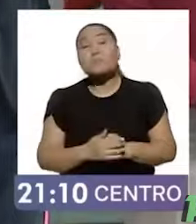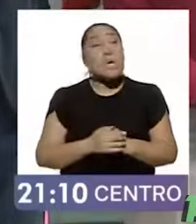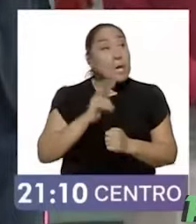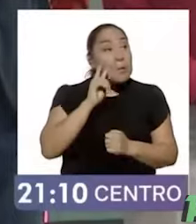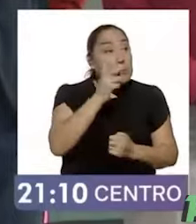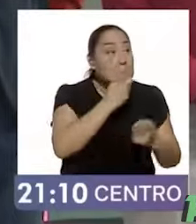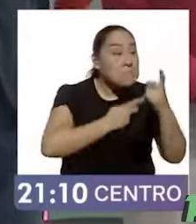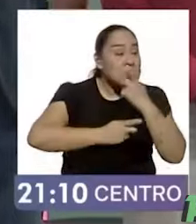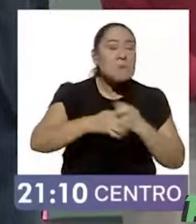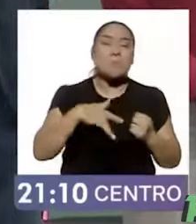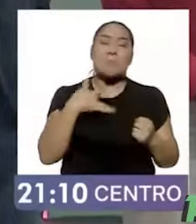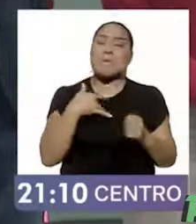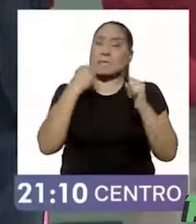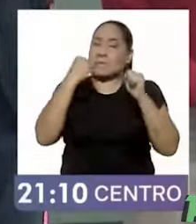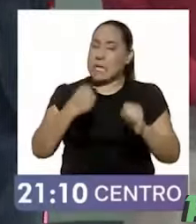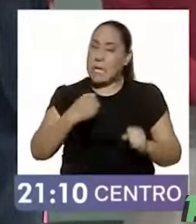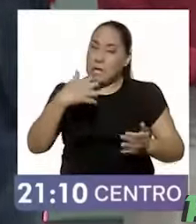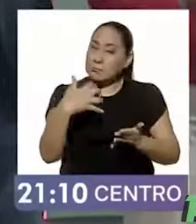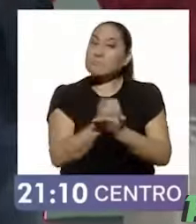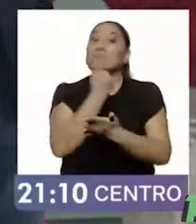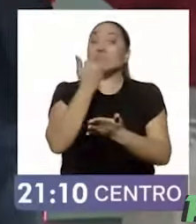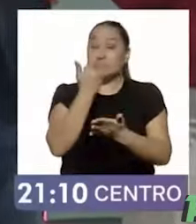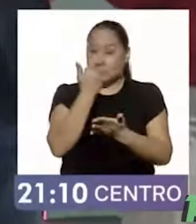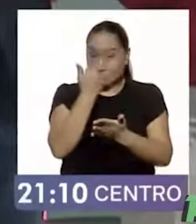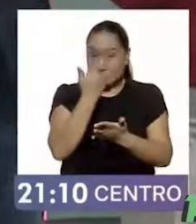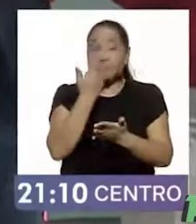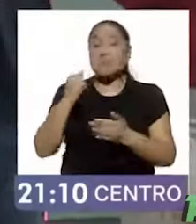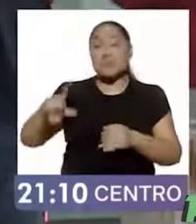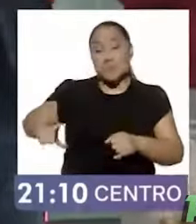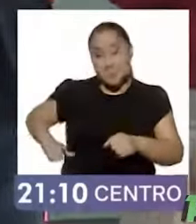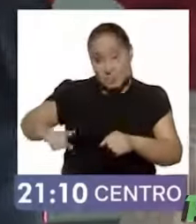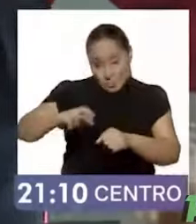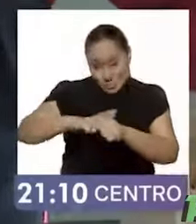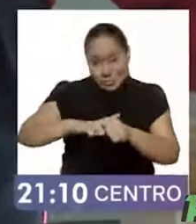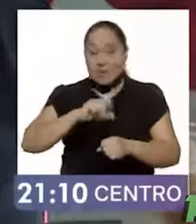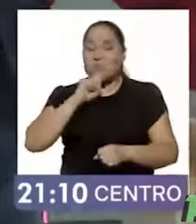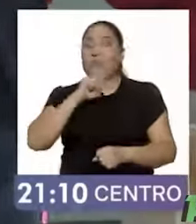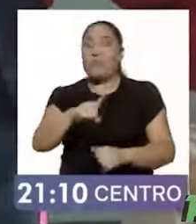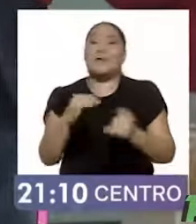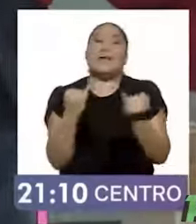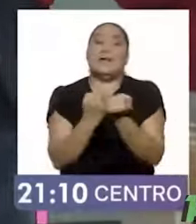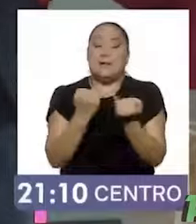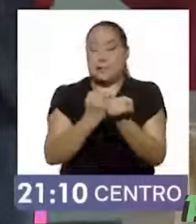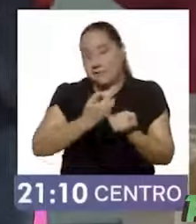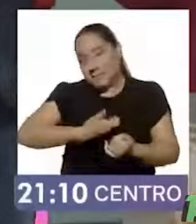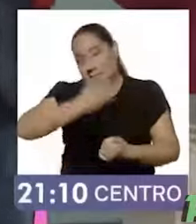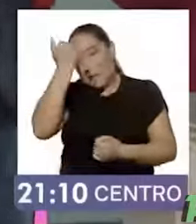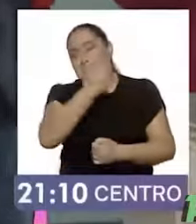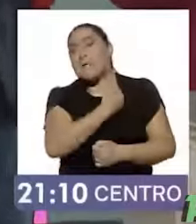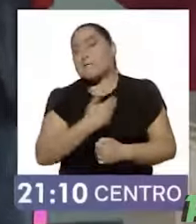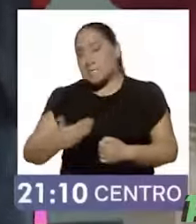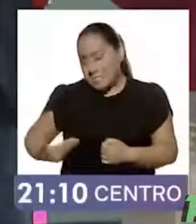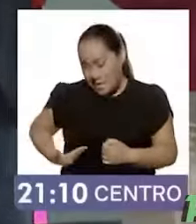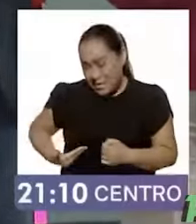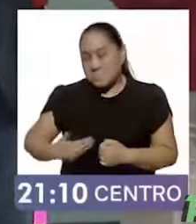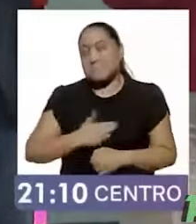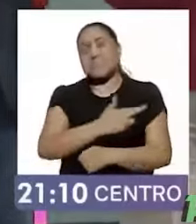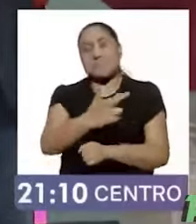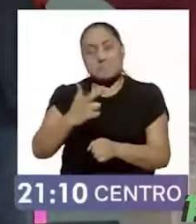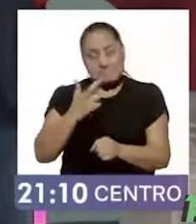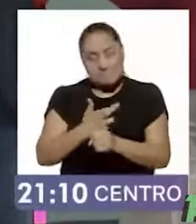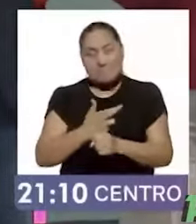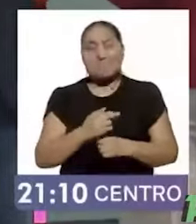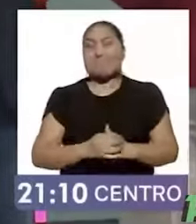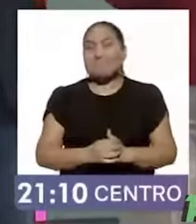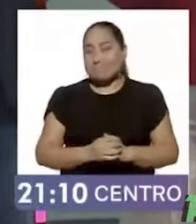ganadora en varios de esos estados y en la presidencia de la república. ¡Muchas